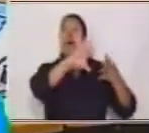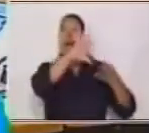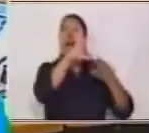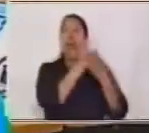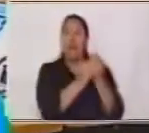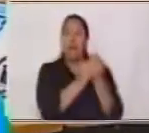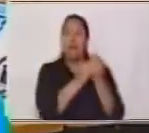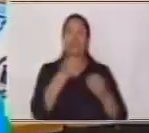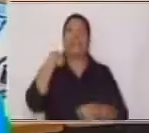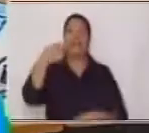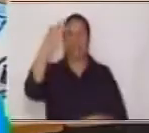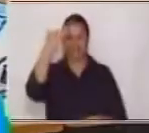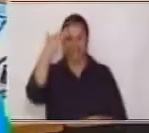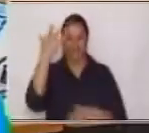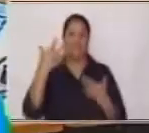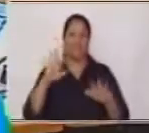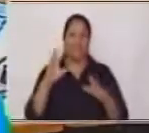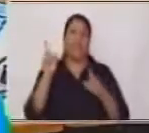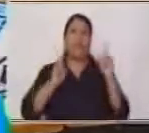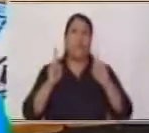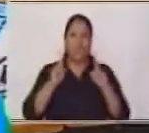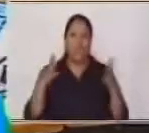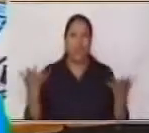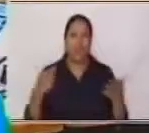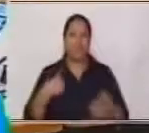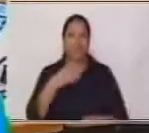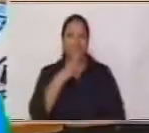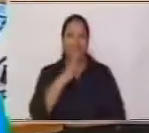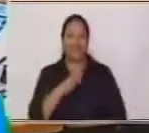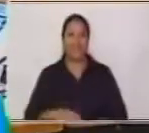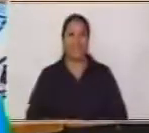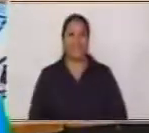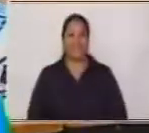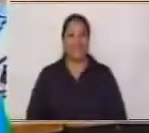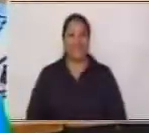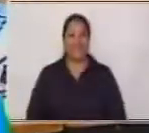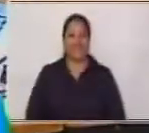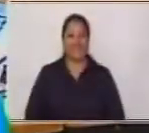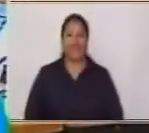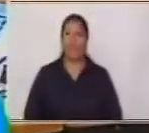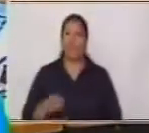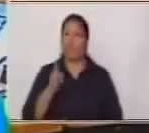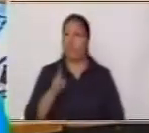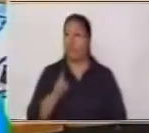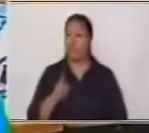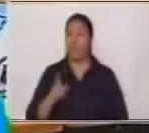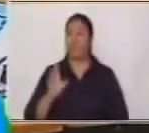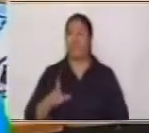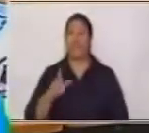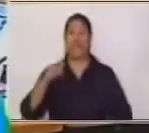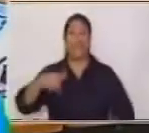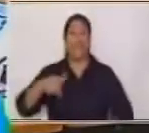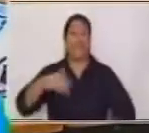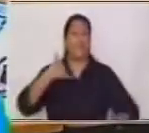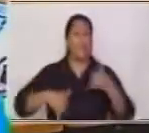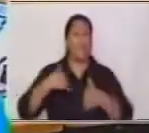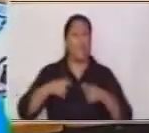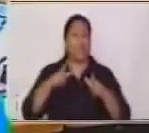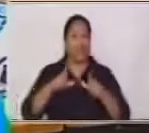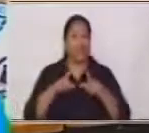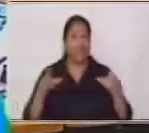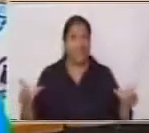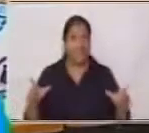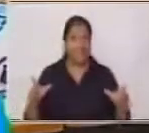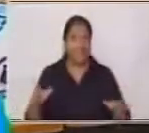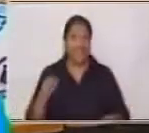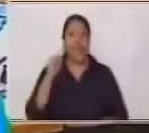sobre lo que yo les estoy hablando Así es Muy bien Entonces para jugar ¿Están listos para jugar? Yo sé que les gusta